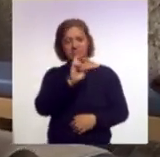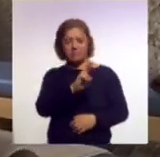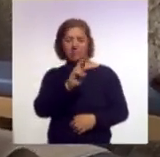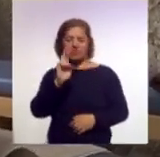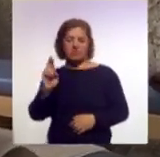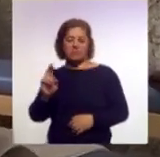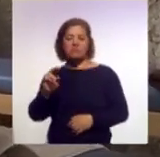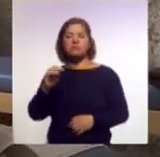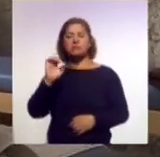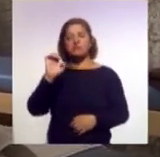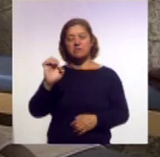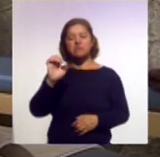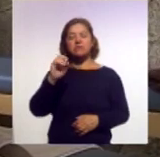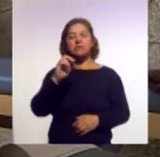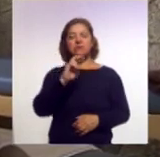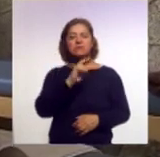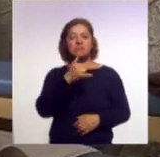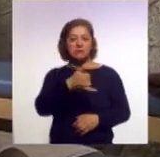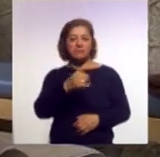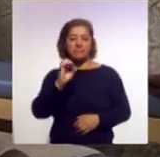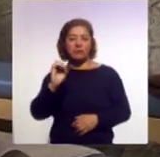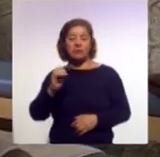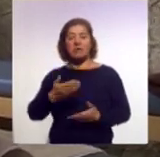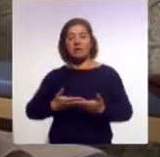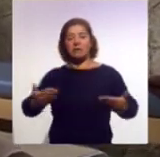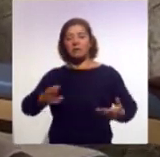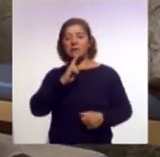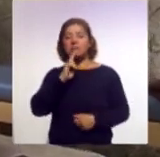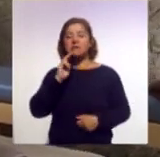Jennifer Ortega Erick López Ahora Noticias